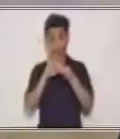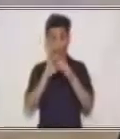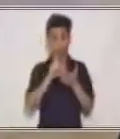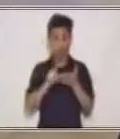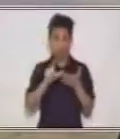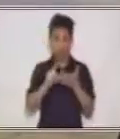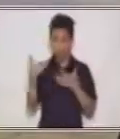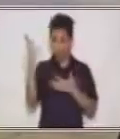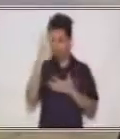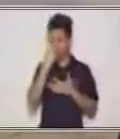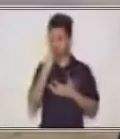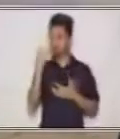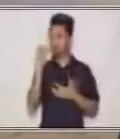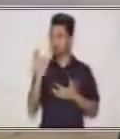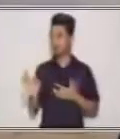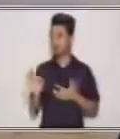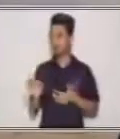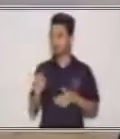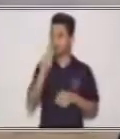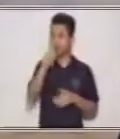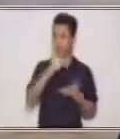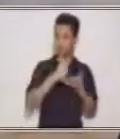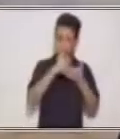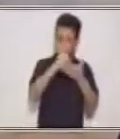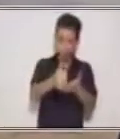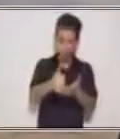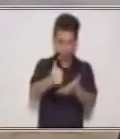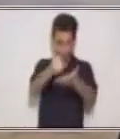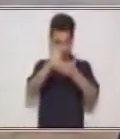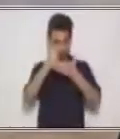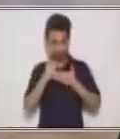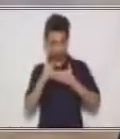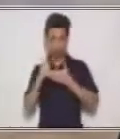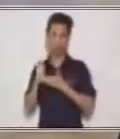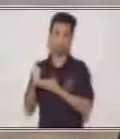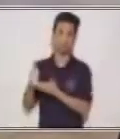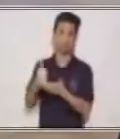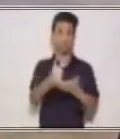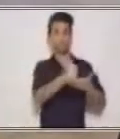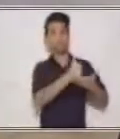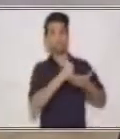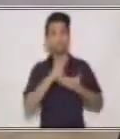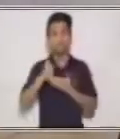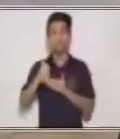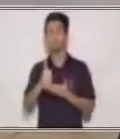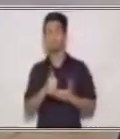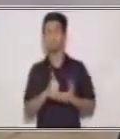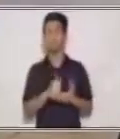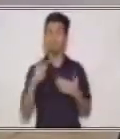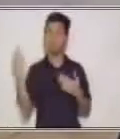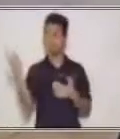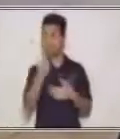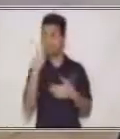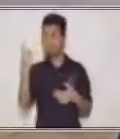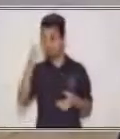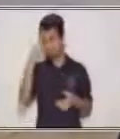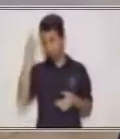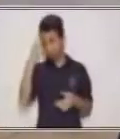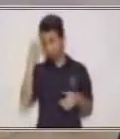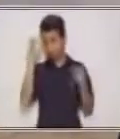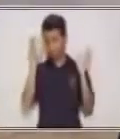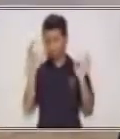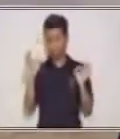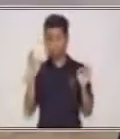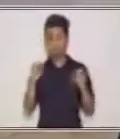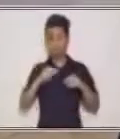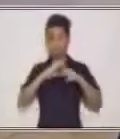linda quedará. Tu ayuda, yo ayudo, todos ayudamos. Y si todos trabajamos